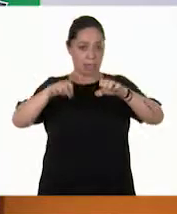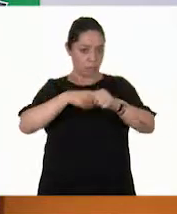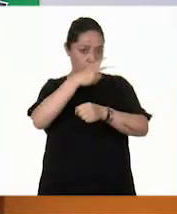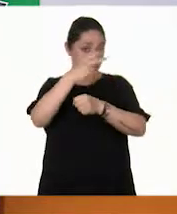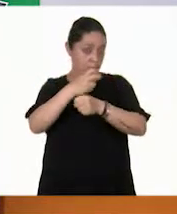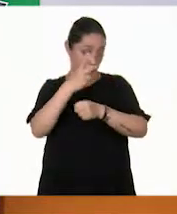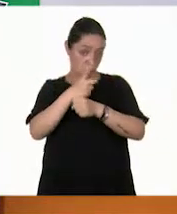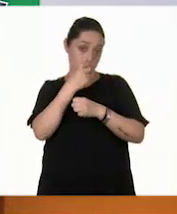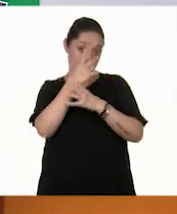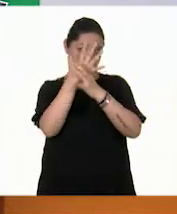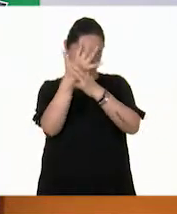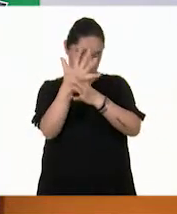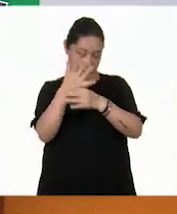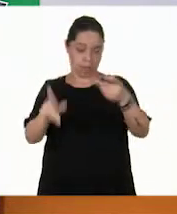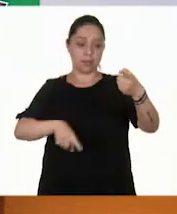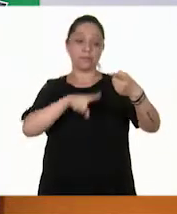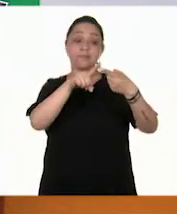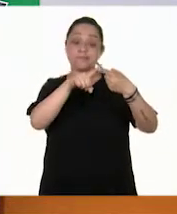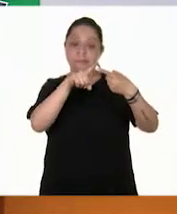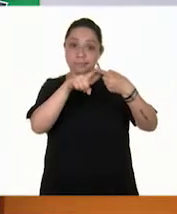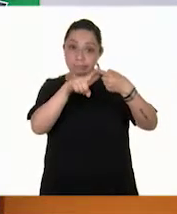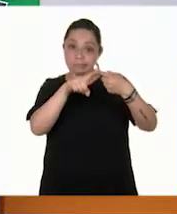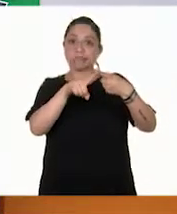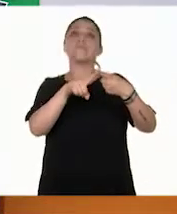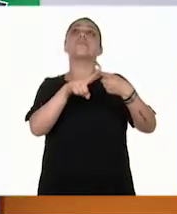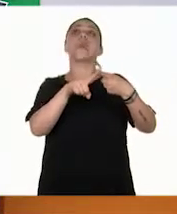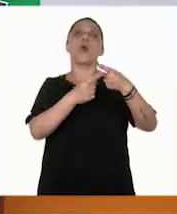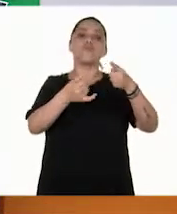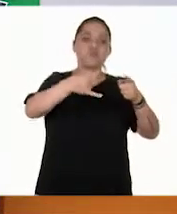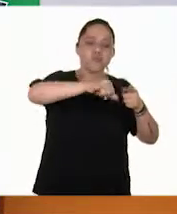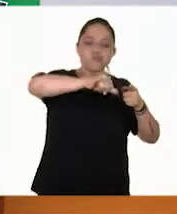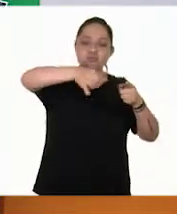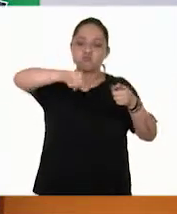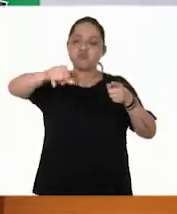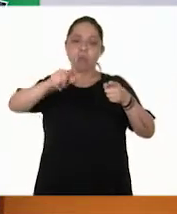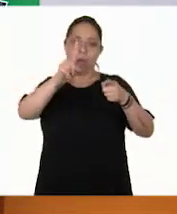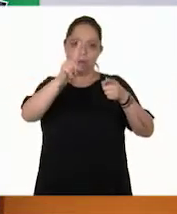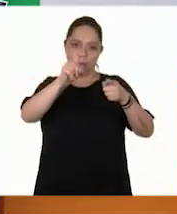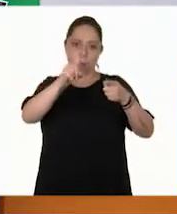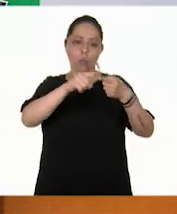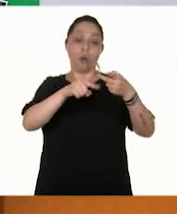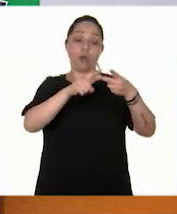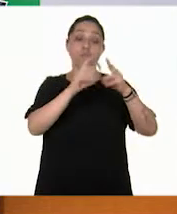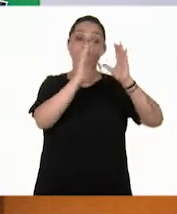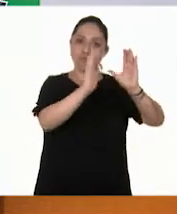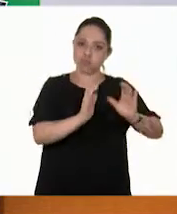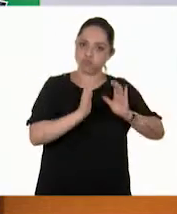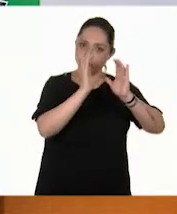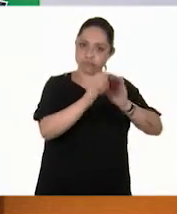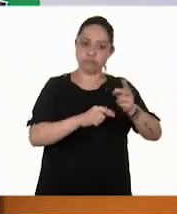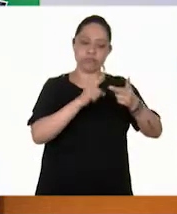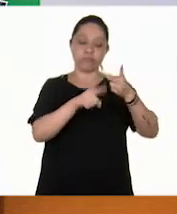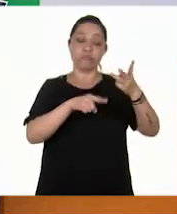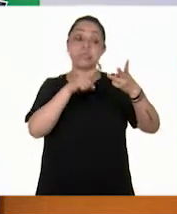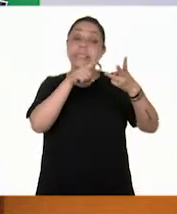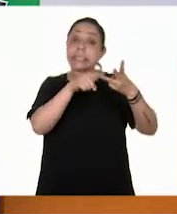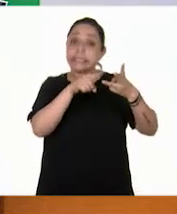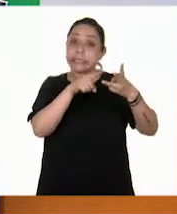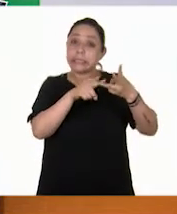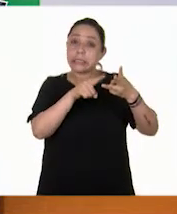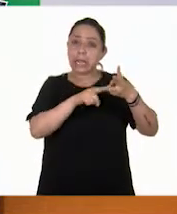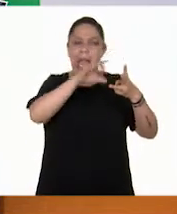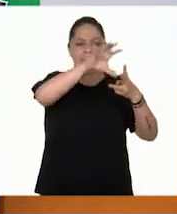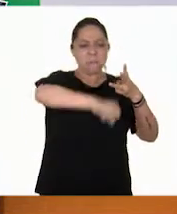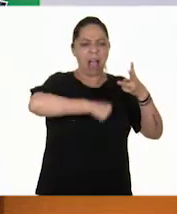segundo grado dice que tenemos que regarlas, tenemos que cuidarlas y no tenemos que